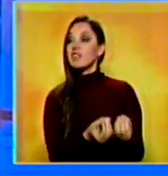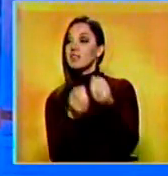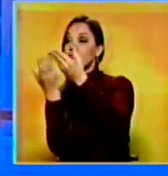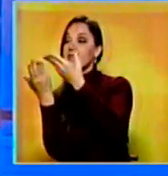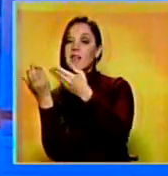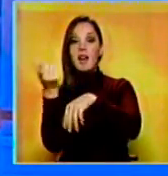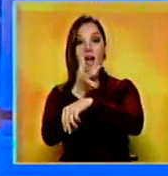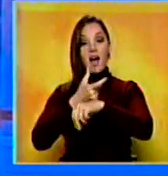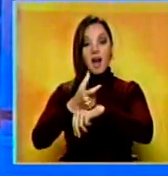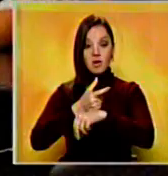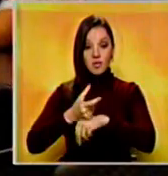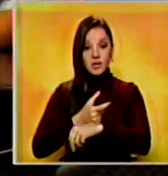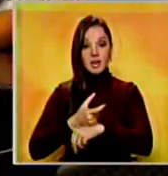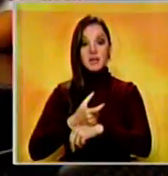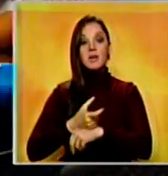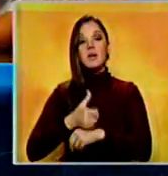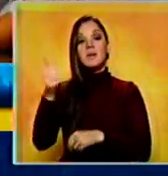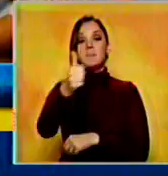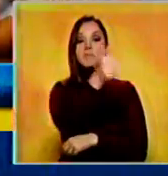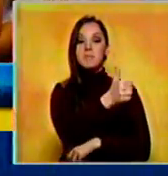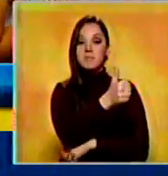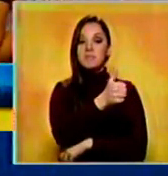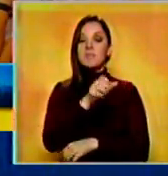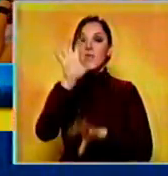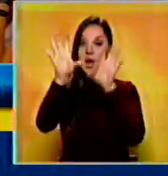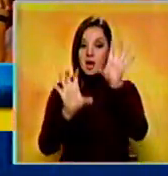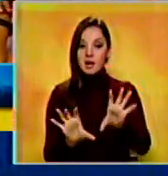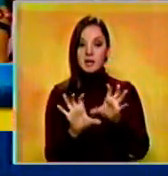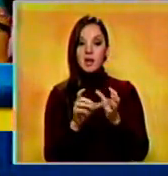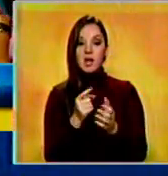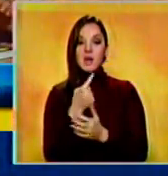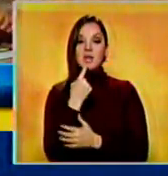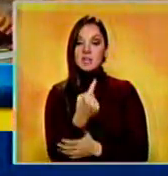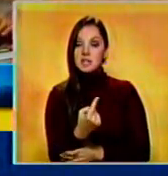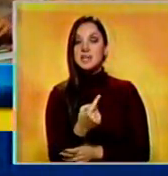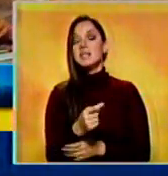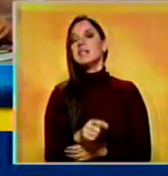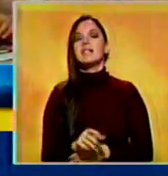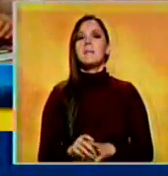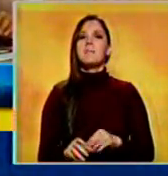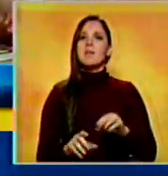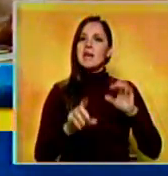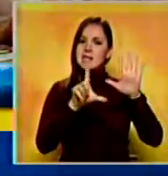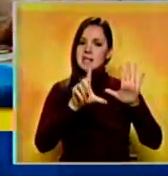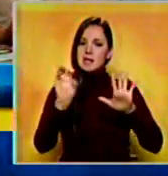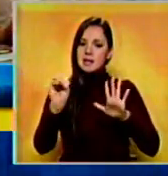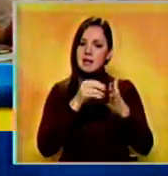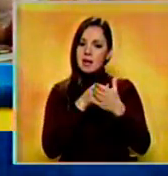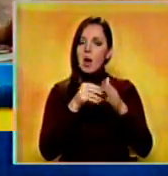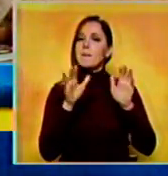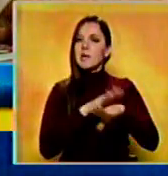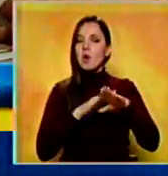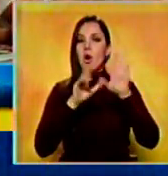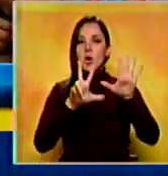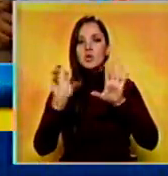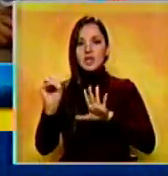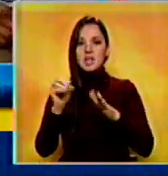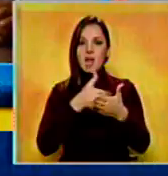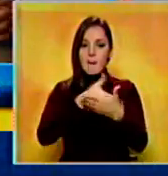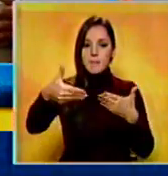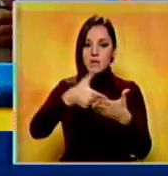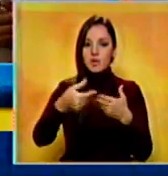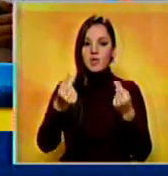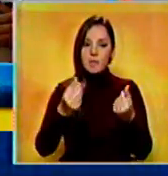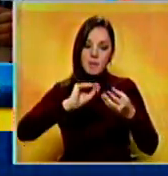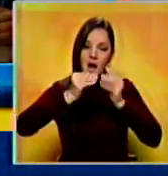administración de los peajes. El mandatario larense dijo que destinará 80 millones de bolívares del presupuesto del estado para el mantenimiento